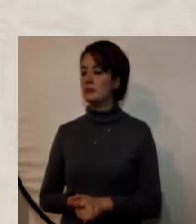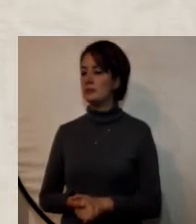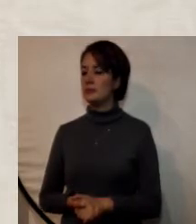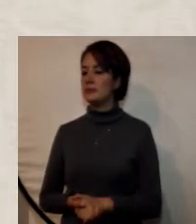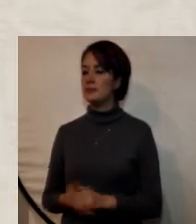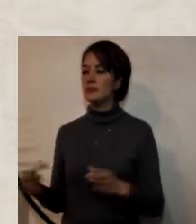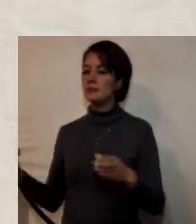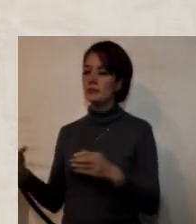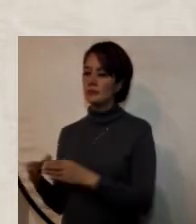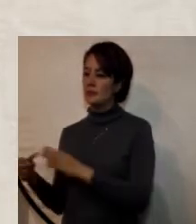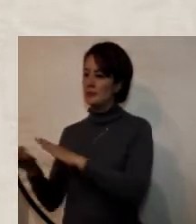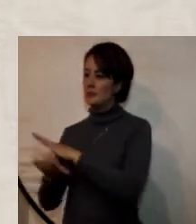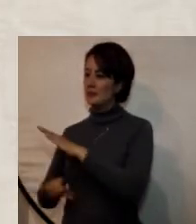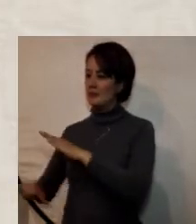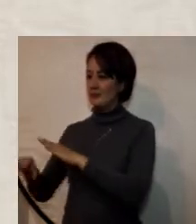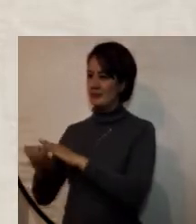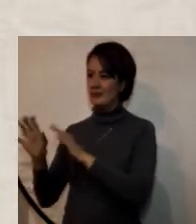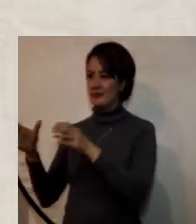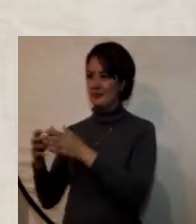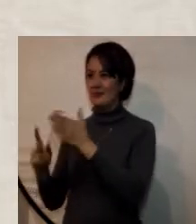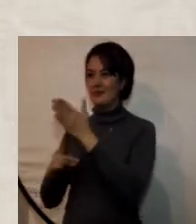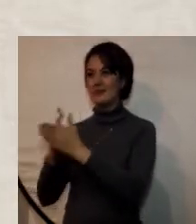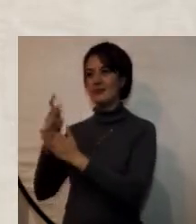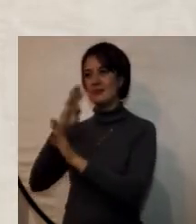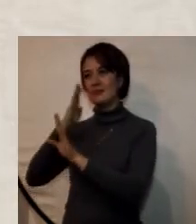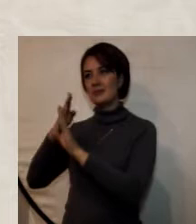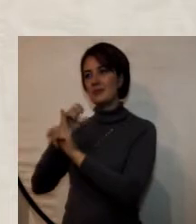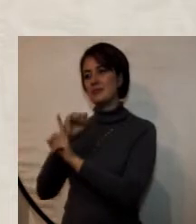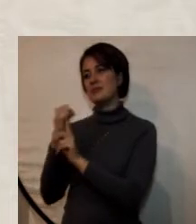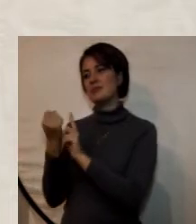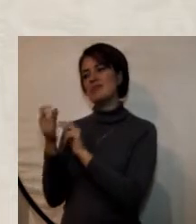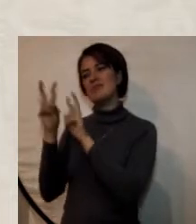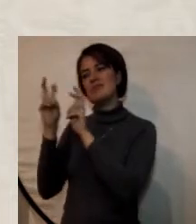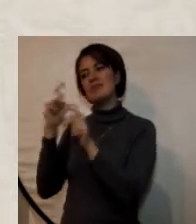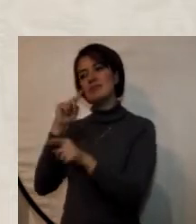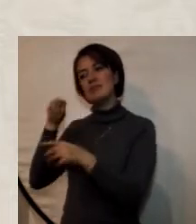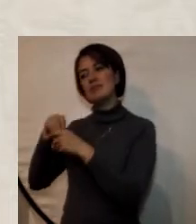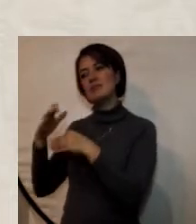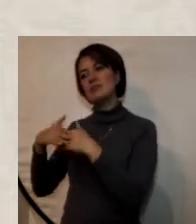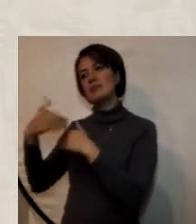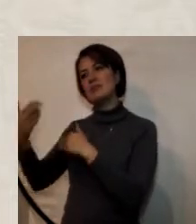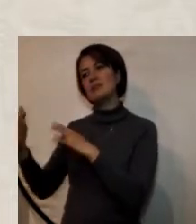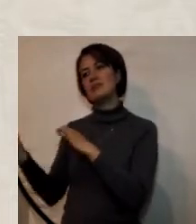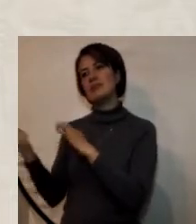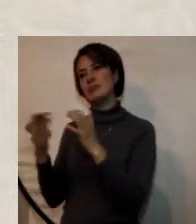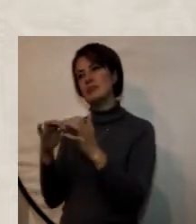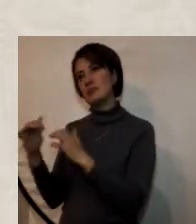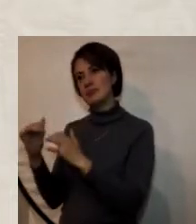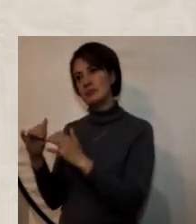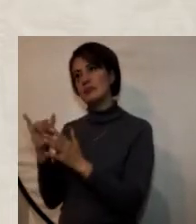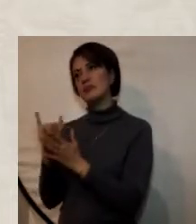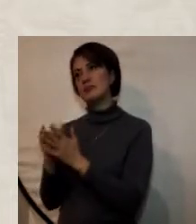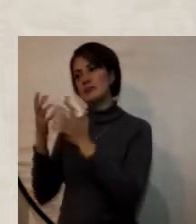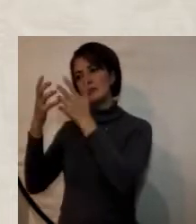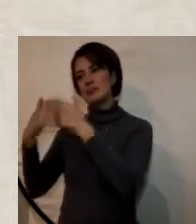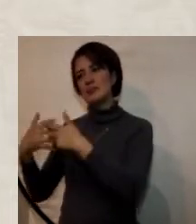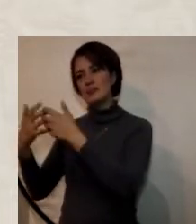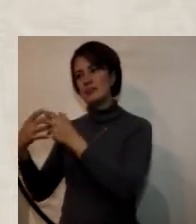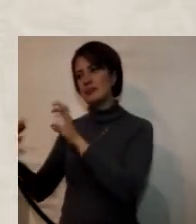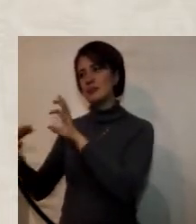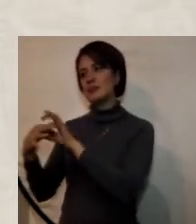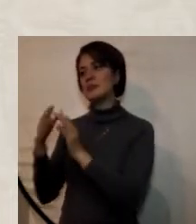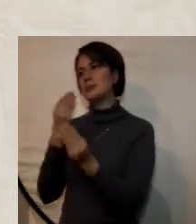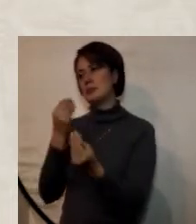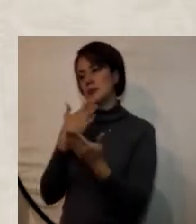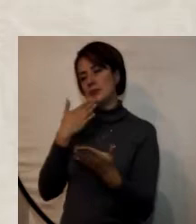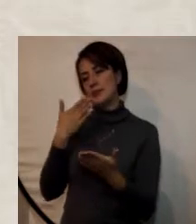el área de proyección social la universidad frente al tema del postconflicto y las empresas muchas